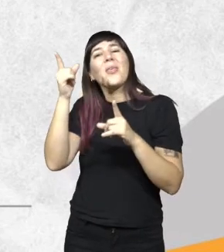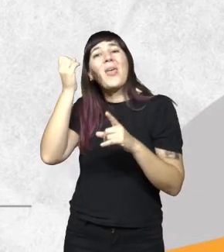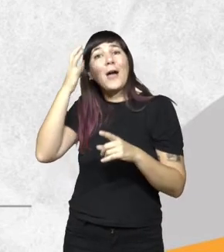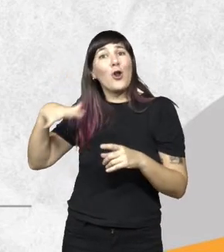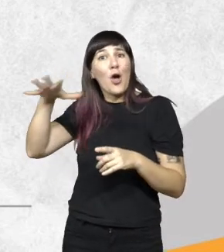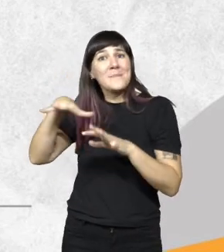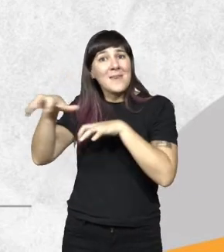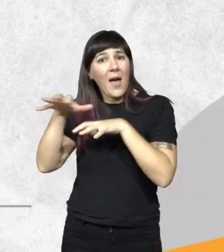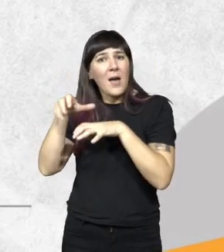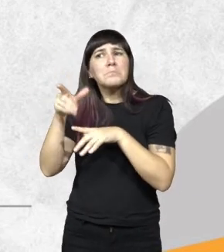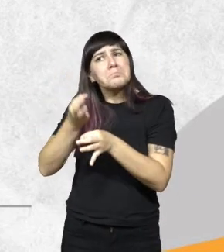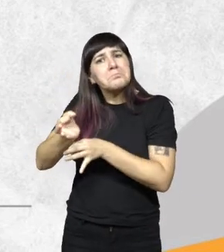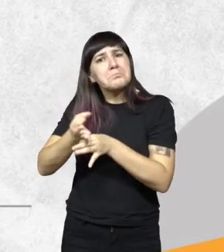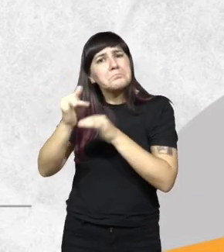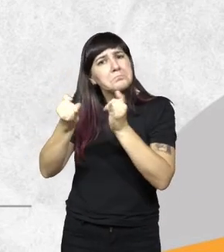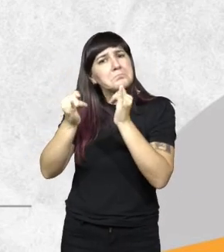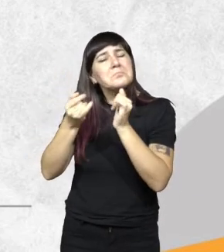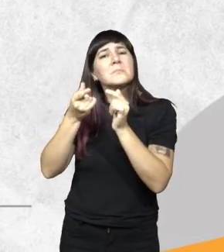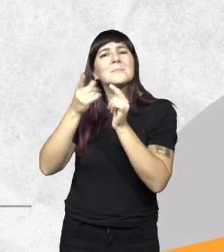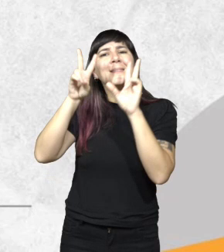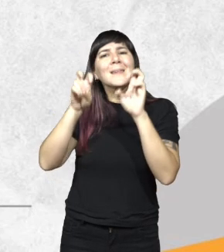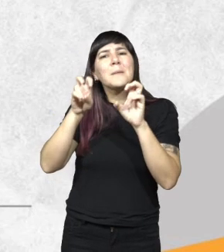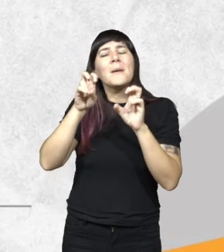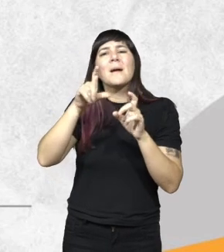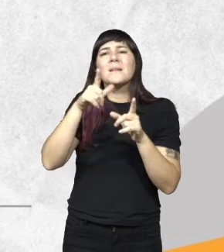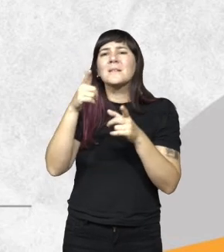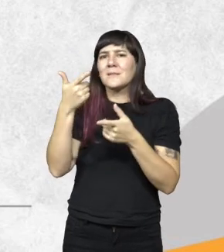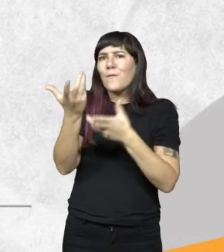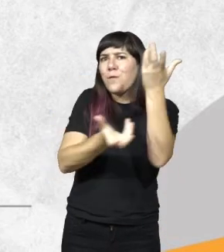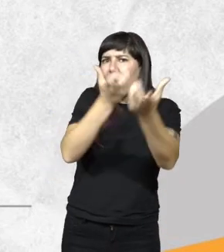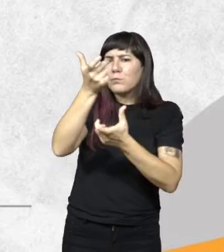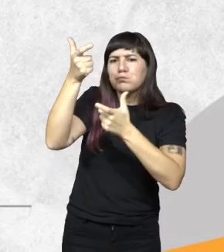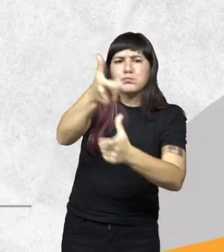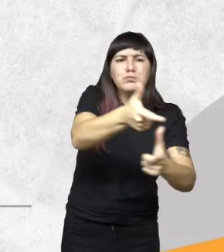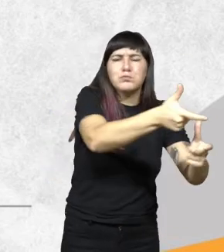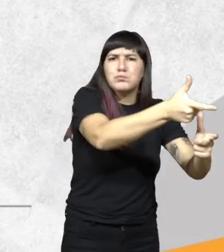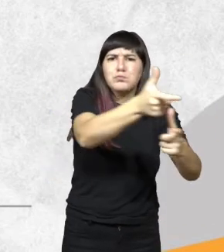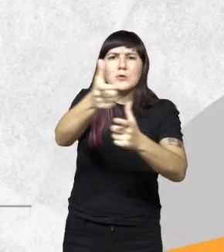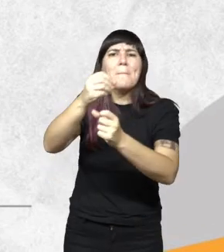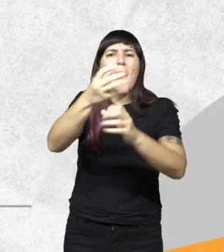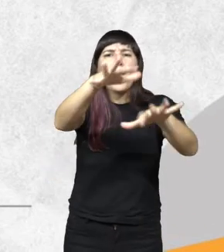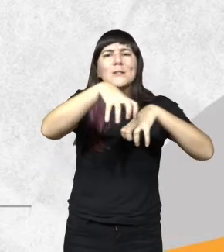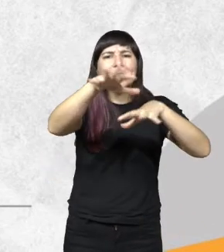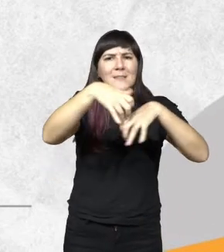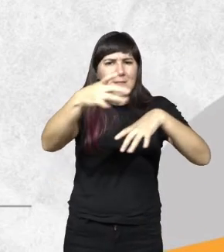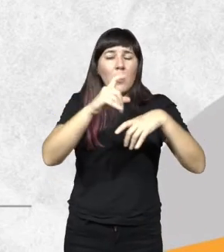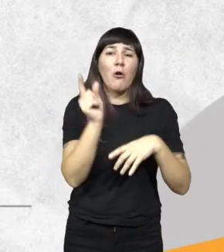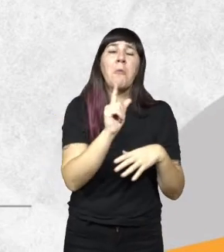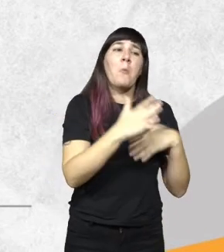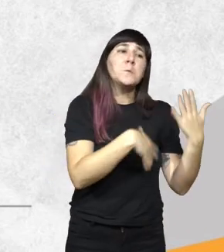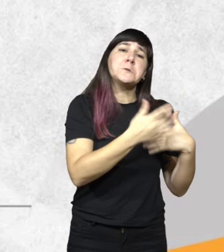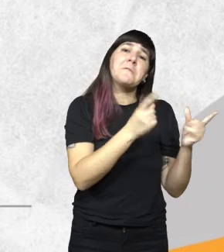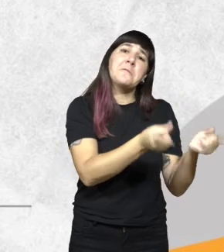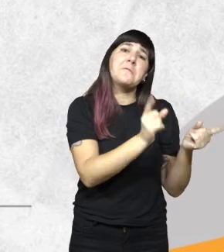me dejan mentir se enseñaba a utilizar el lanzallamas como un método auxiliar de cosecha es decir no solo se usaba sino que se difundía esta